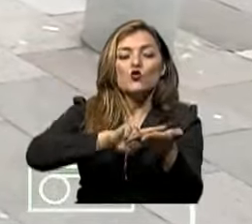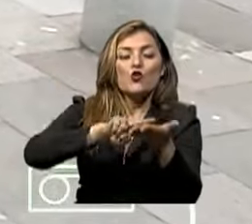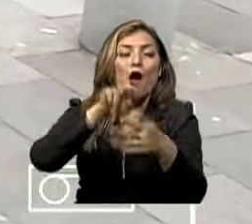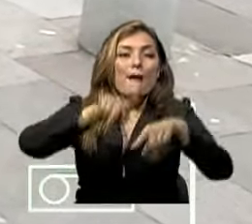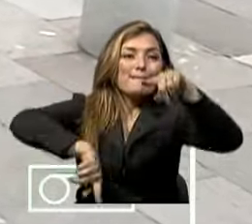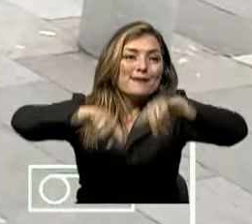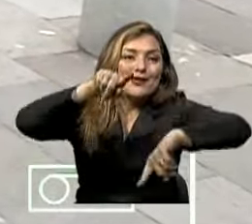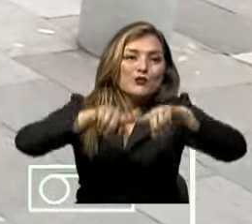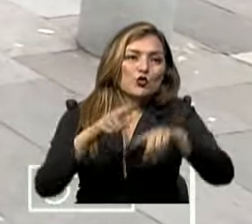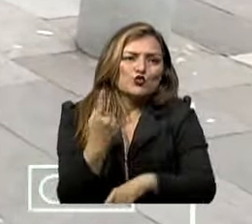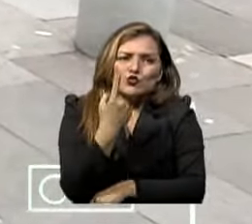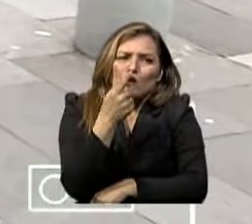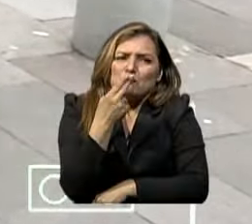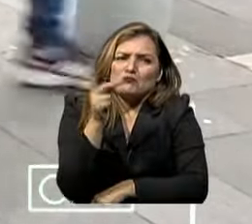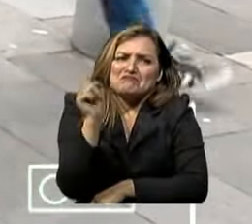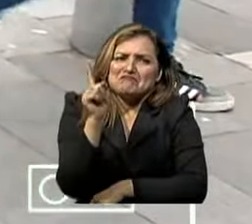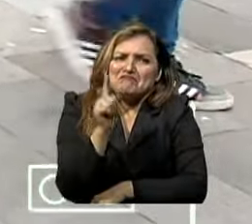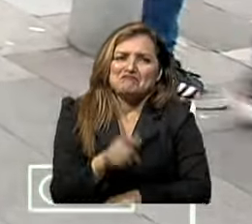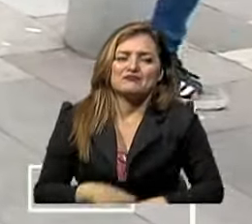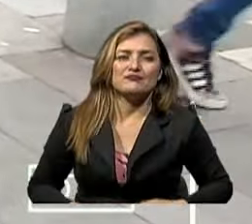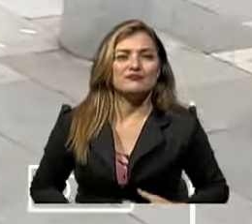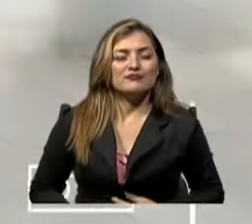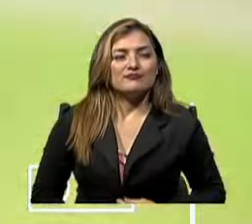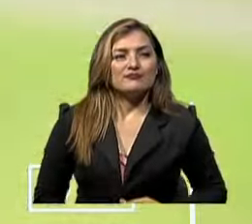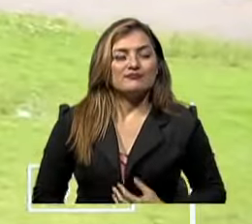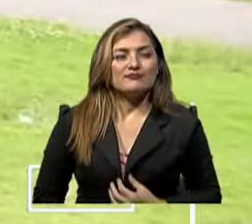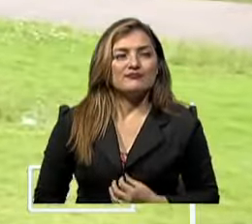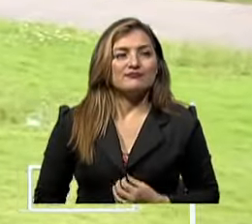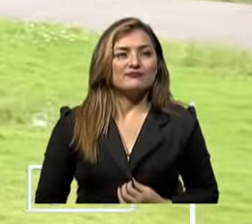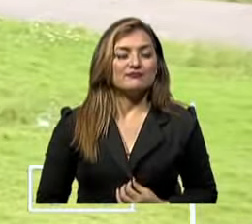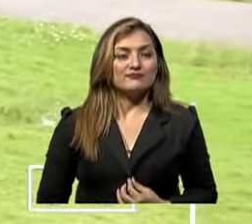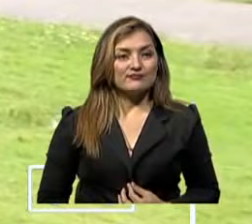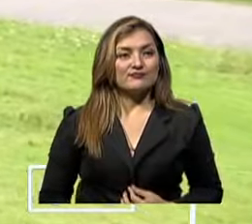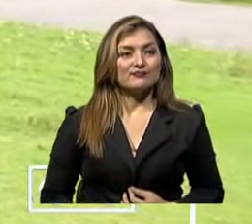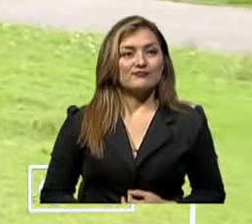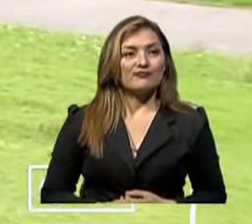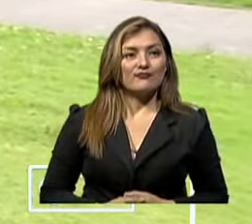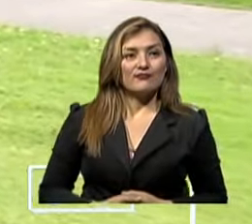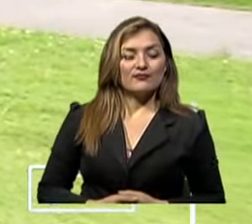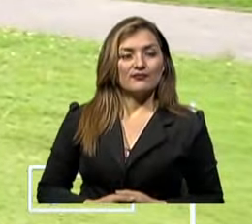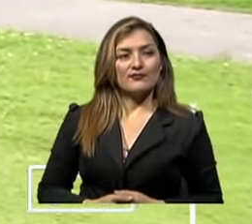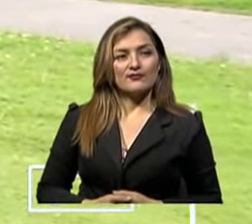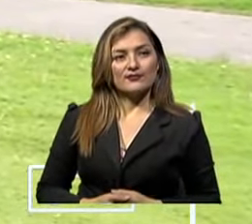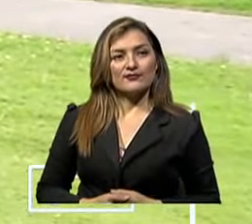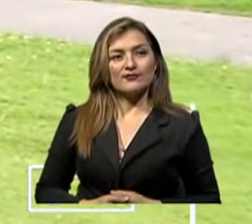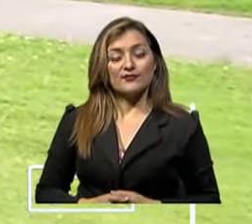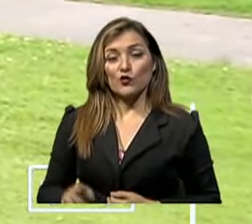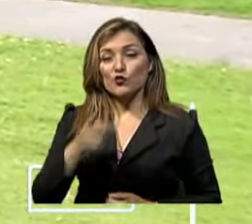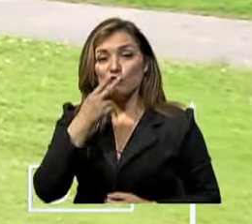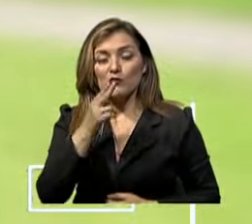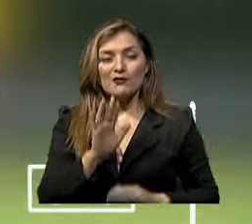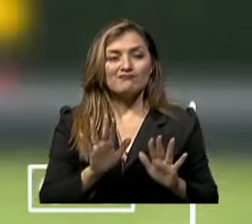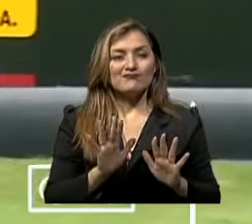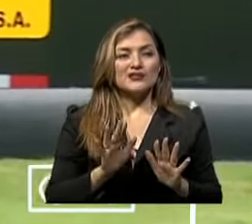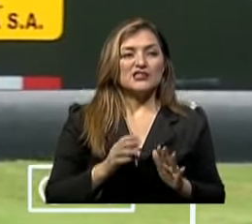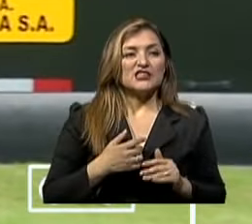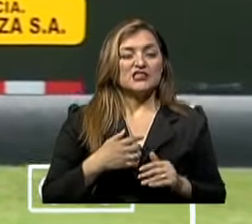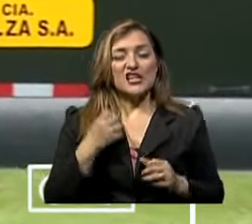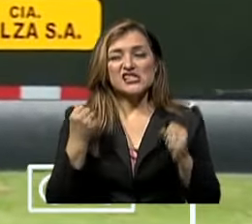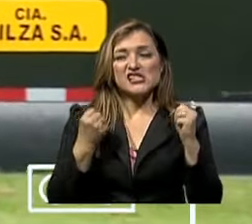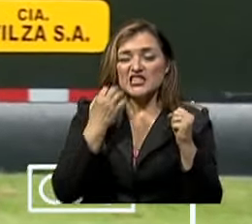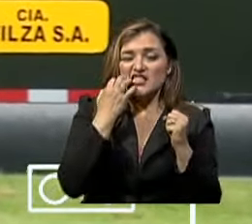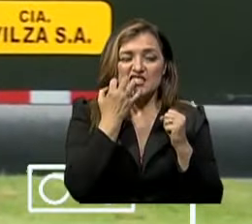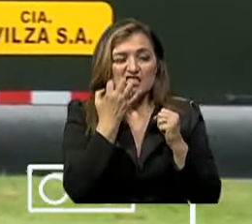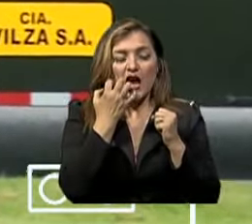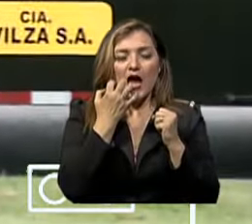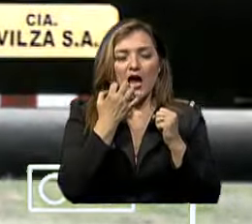De ahí solita no fumo, verás Algo anda mal ¿En qué ocasiones sale a fumar? Sí, cuando se quiere relajar un poco En un evento